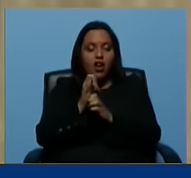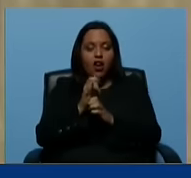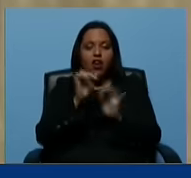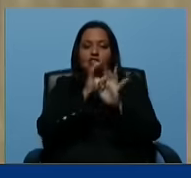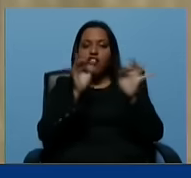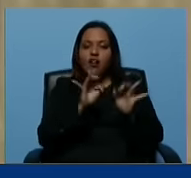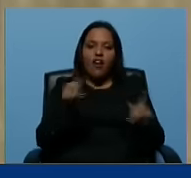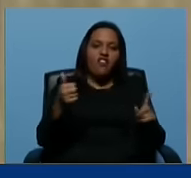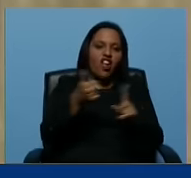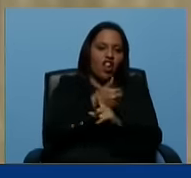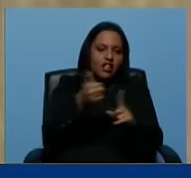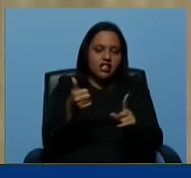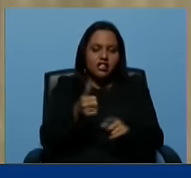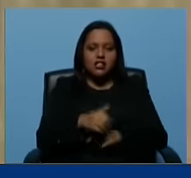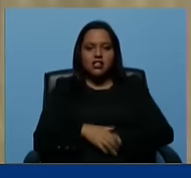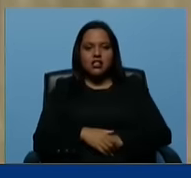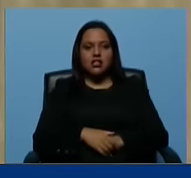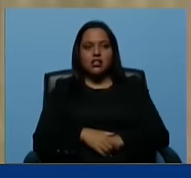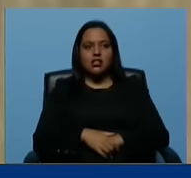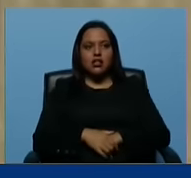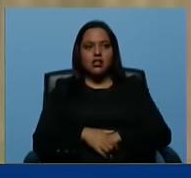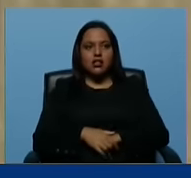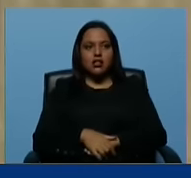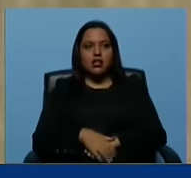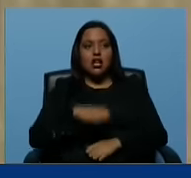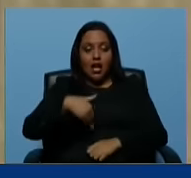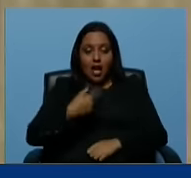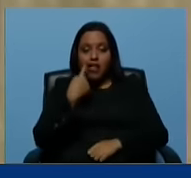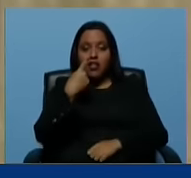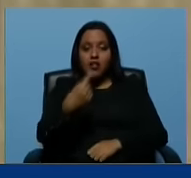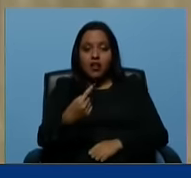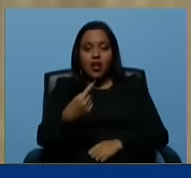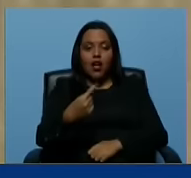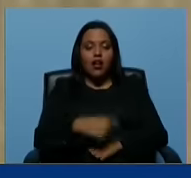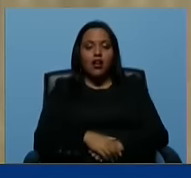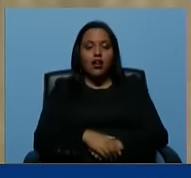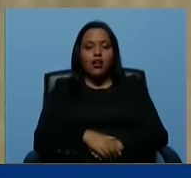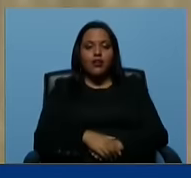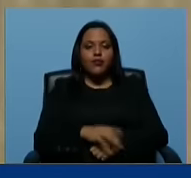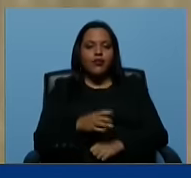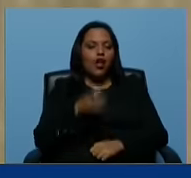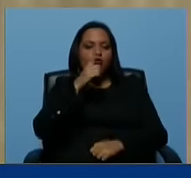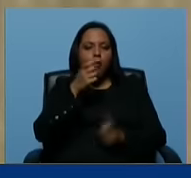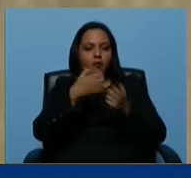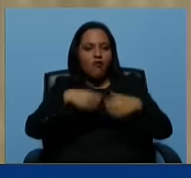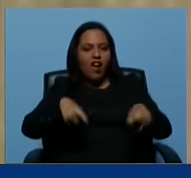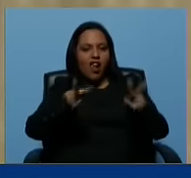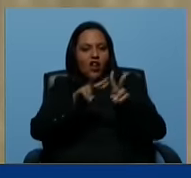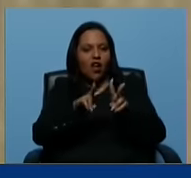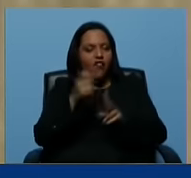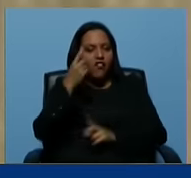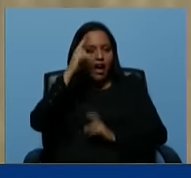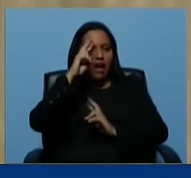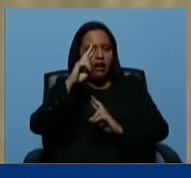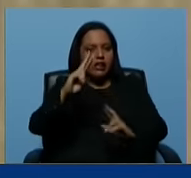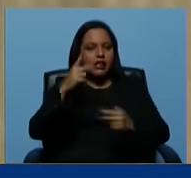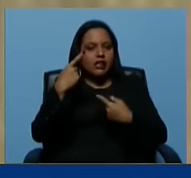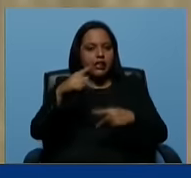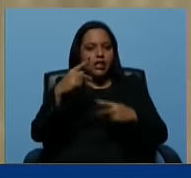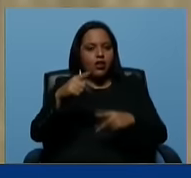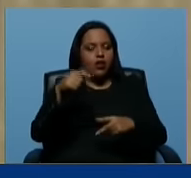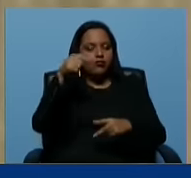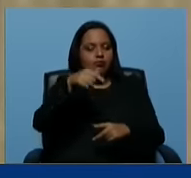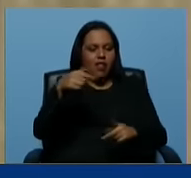violencia. Quiero decirle a los bandidos inmorales de TikTok que los hechos de